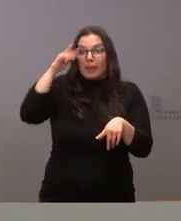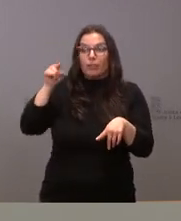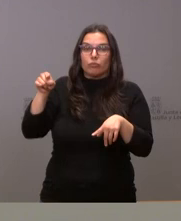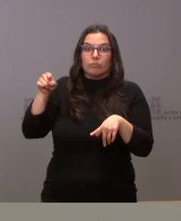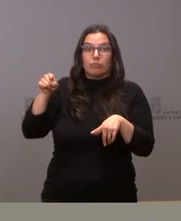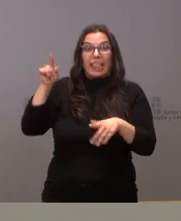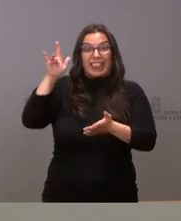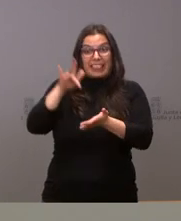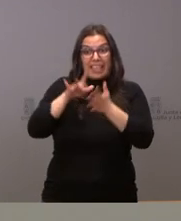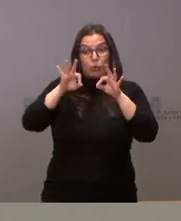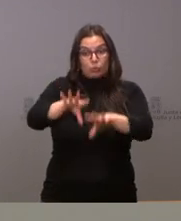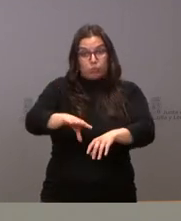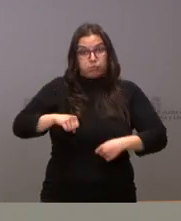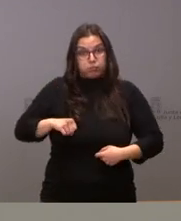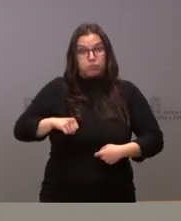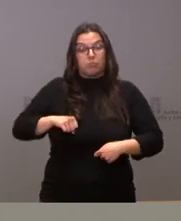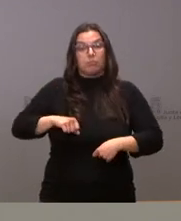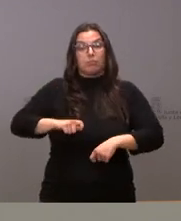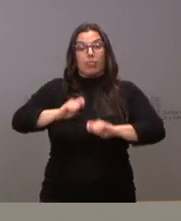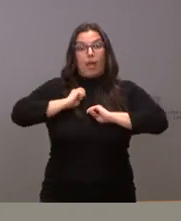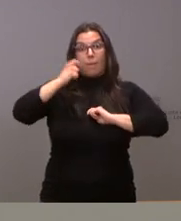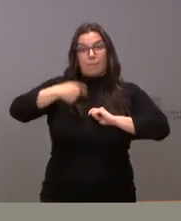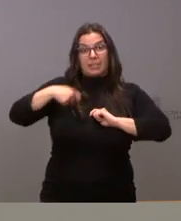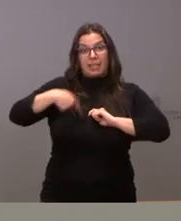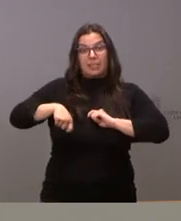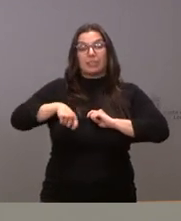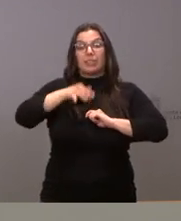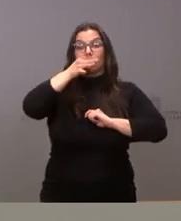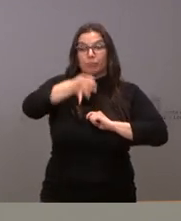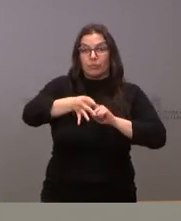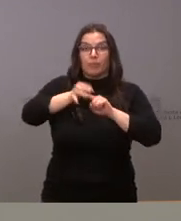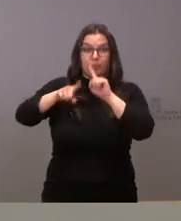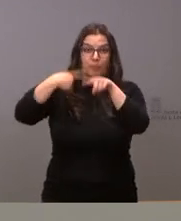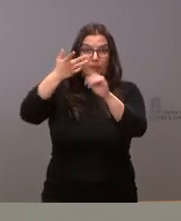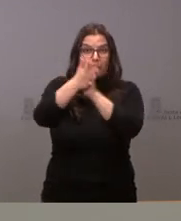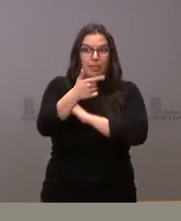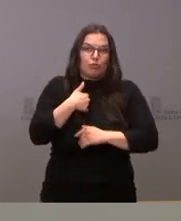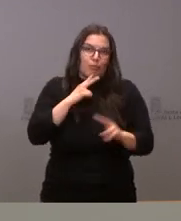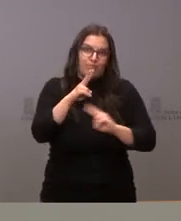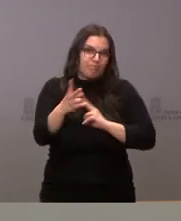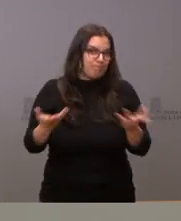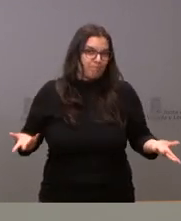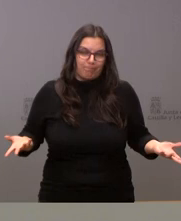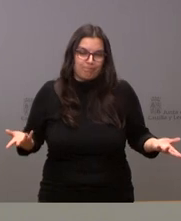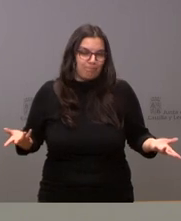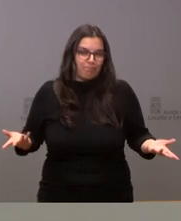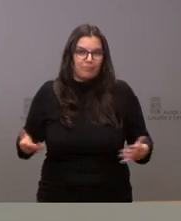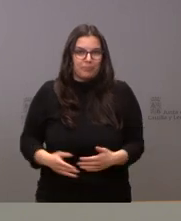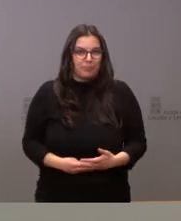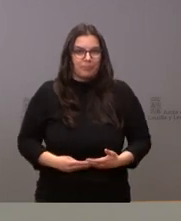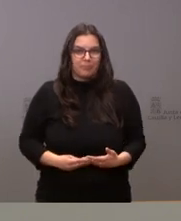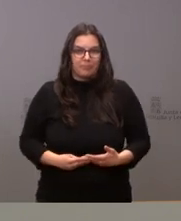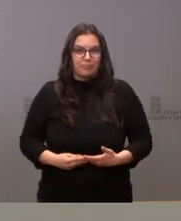el mismo día en el que toma posesión tal y como les he señalado anteriormente y por tanto no es algo que yo esté en condiciones de aportárselo ahora